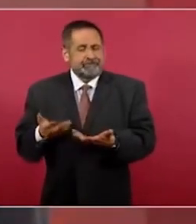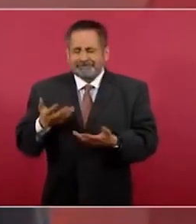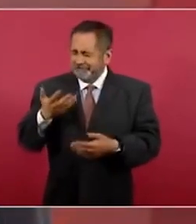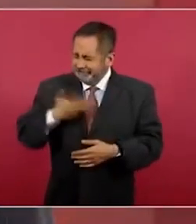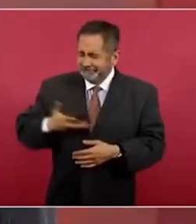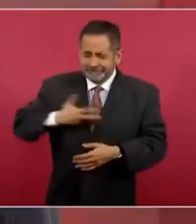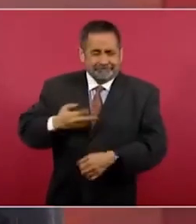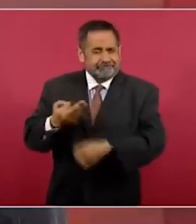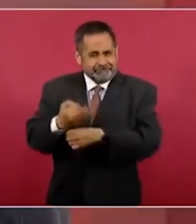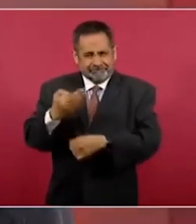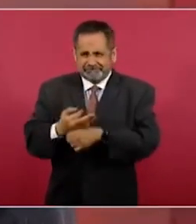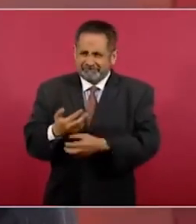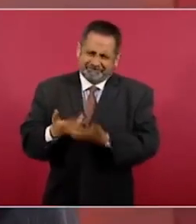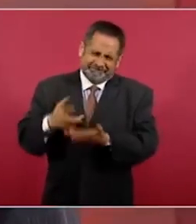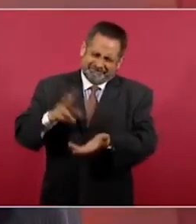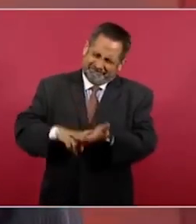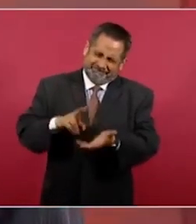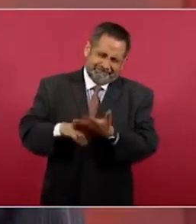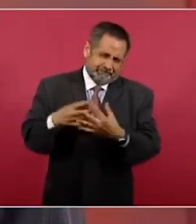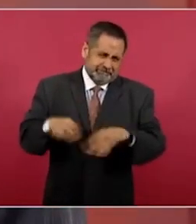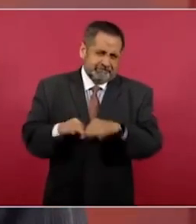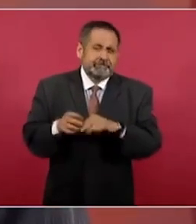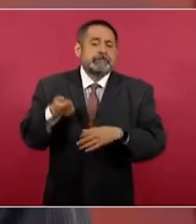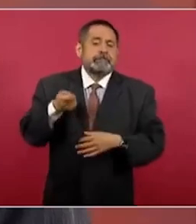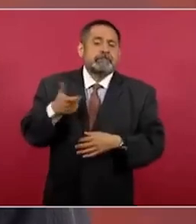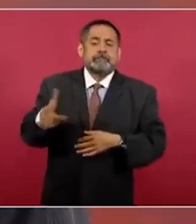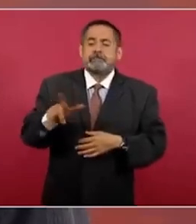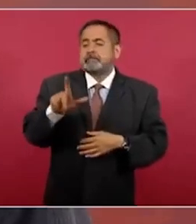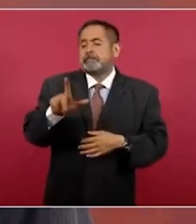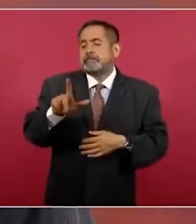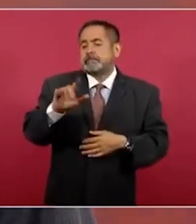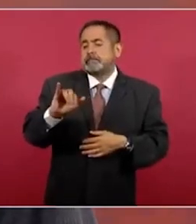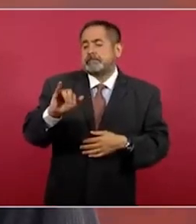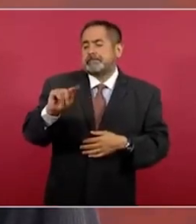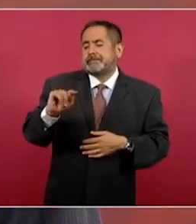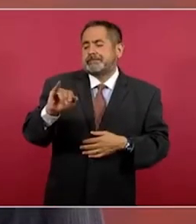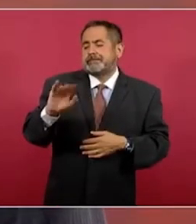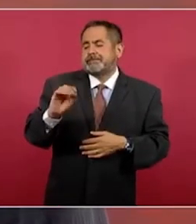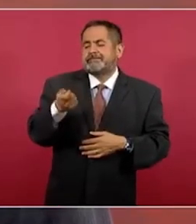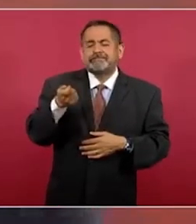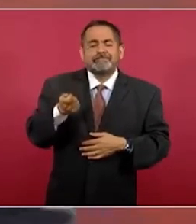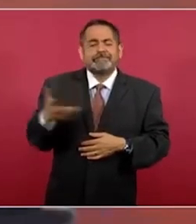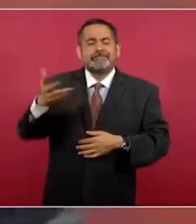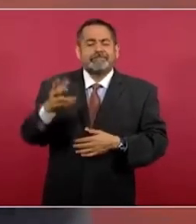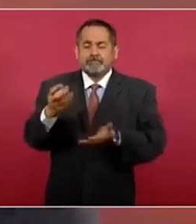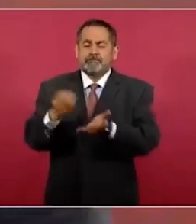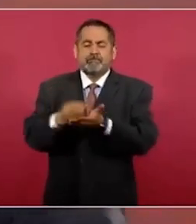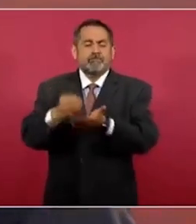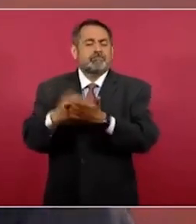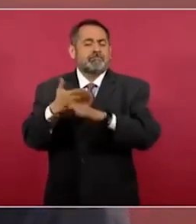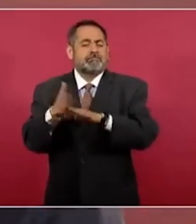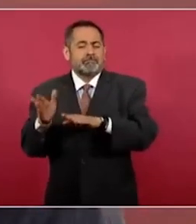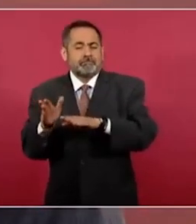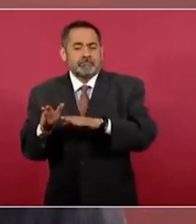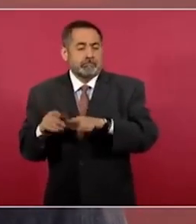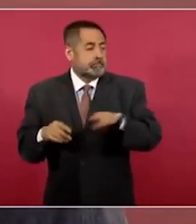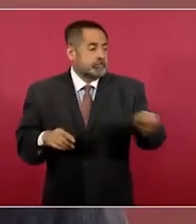del litio y lo ambicionan.